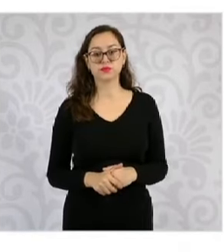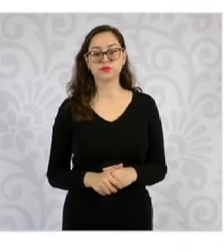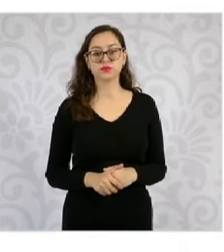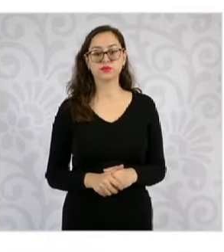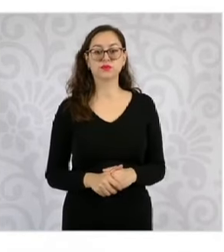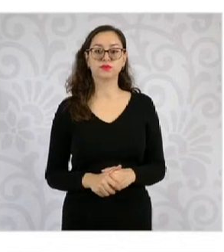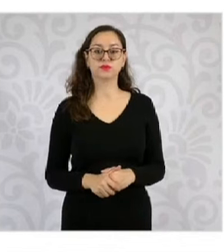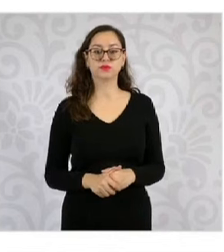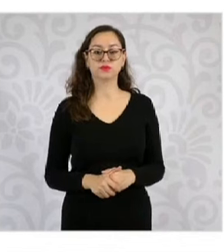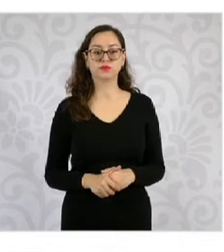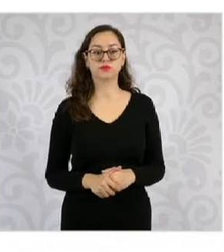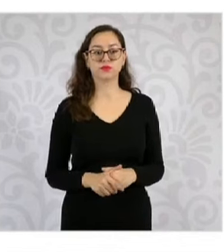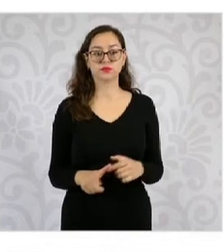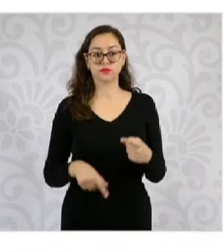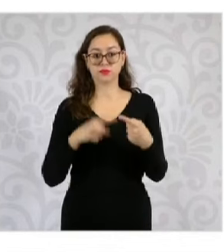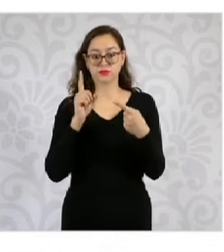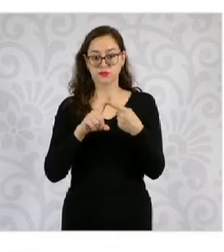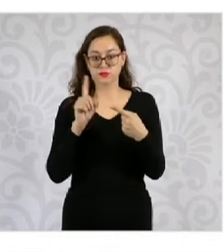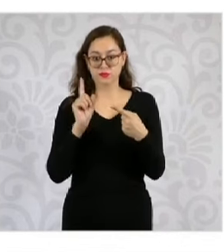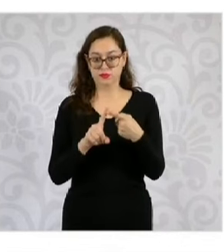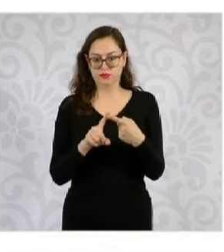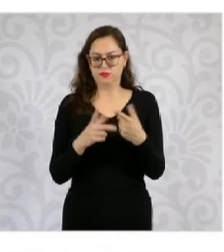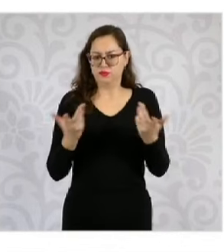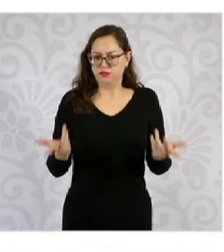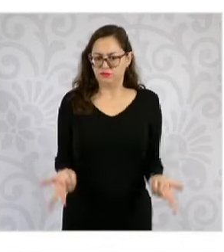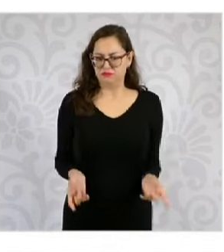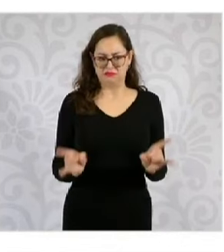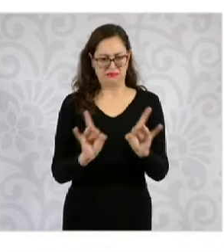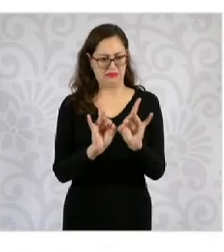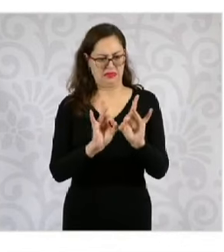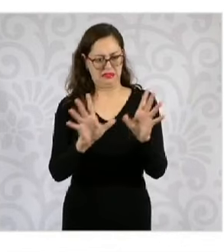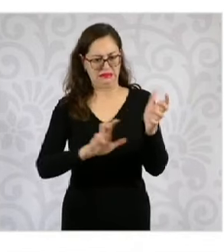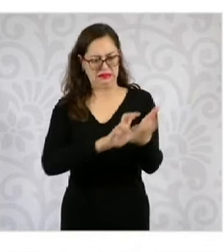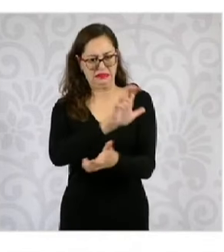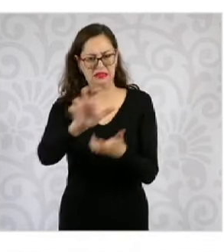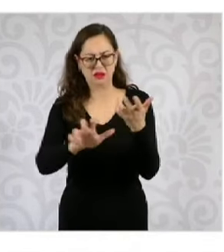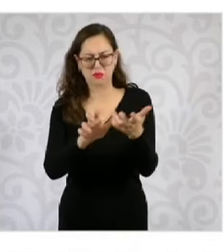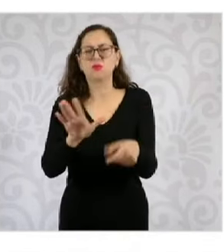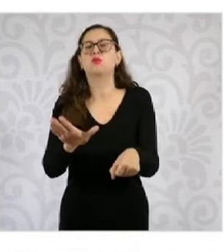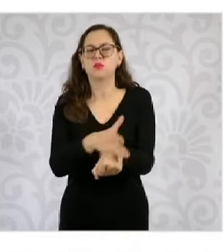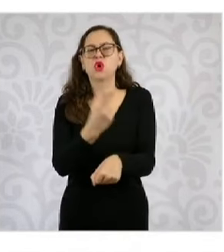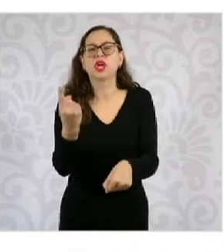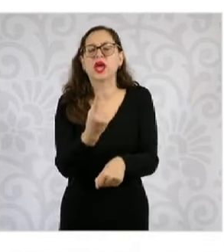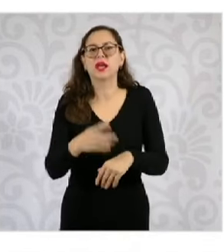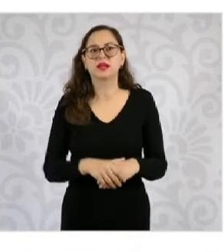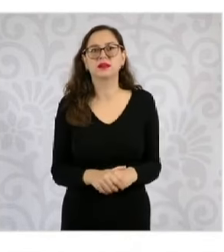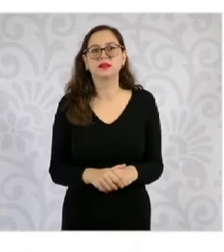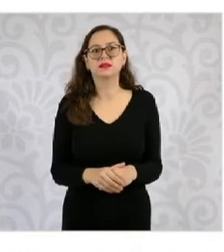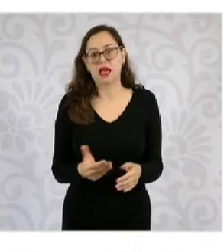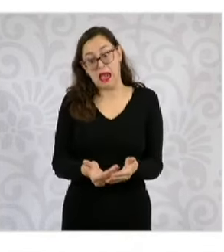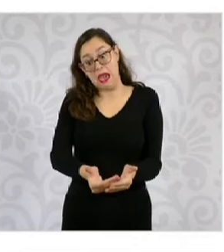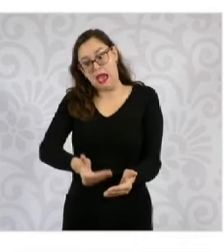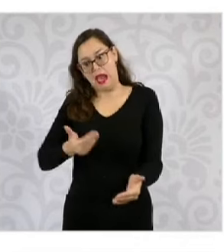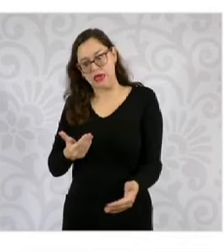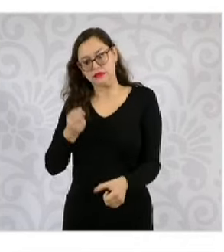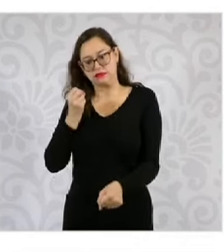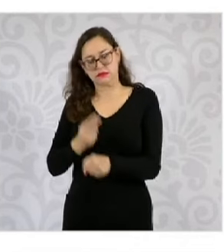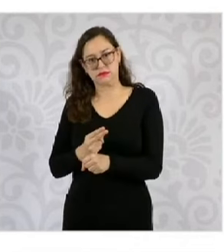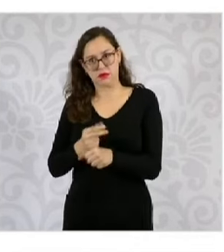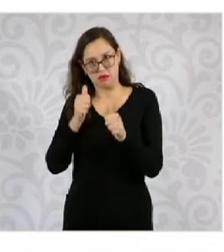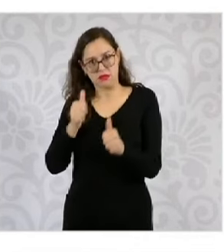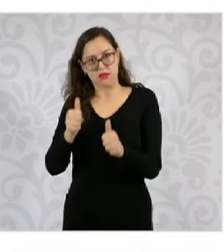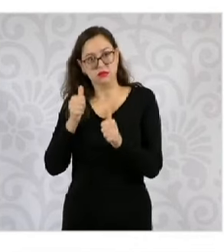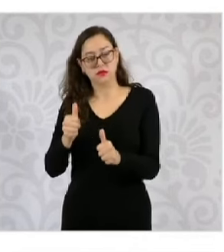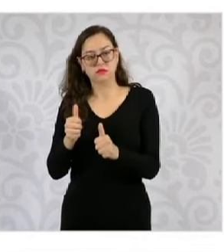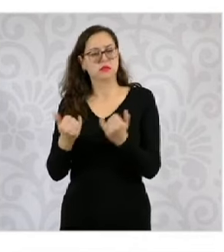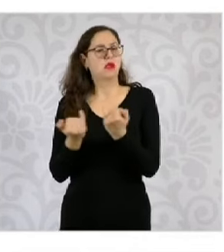El primer eje es atención a las causas. Continuaremos con la estrategia que inició en el gobierno del presidente Andrés Manuel López Obrador